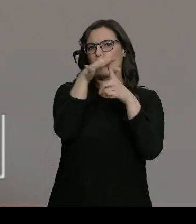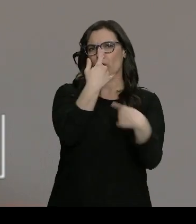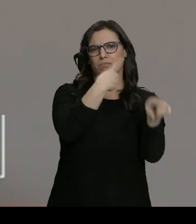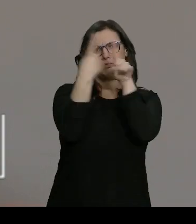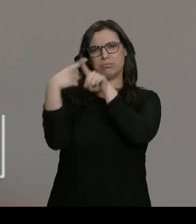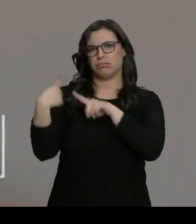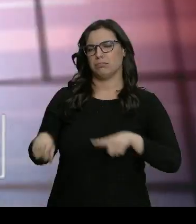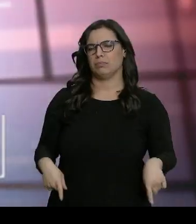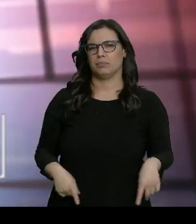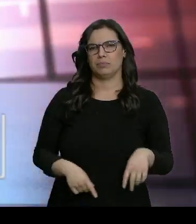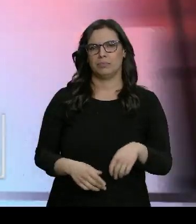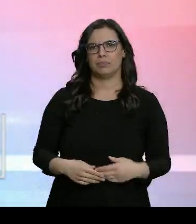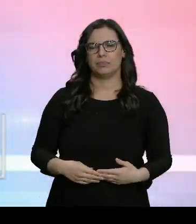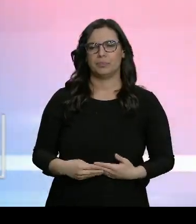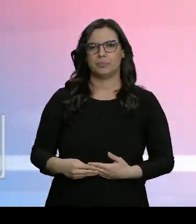diferentes comunidades autónomas.